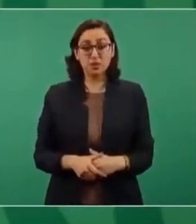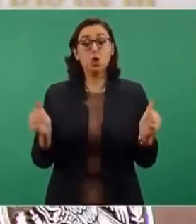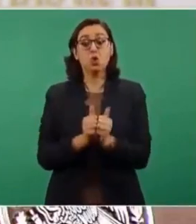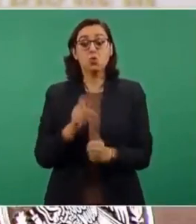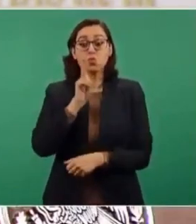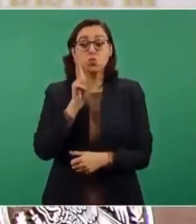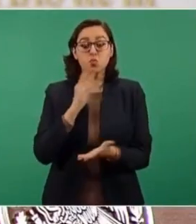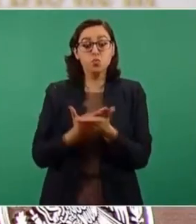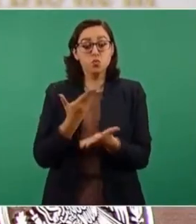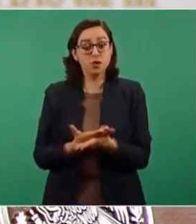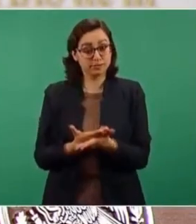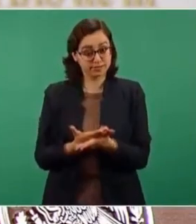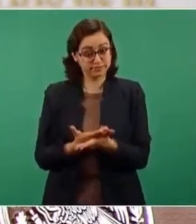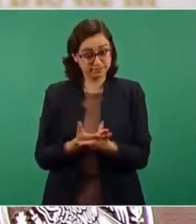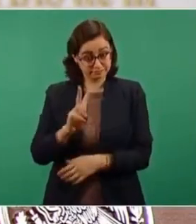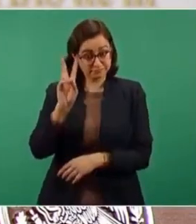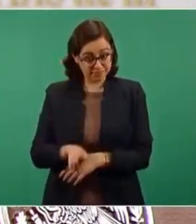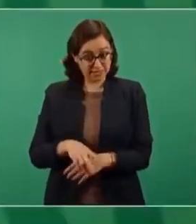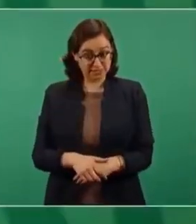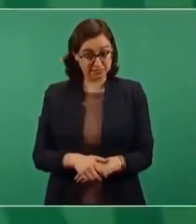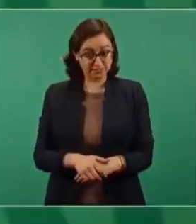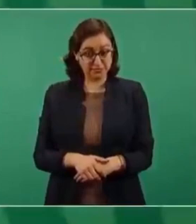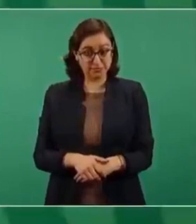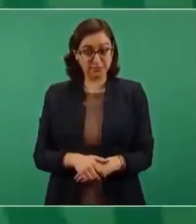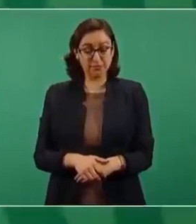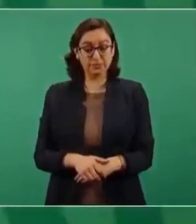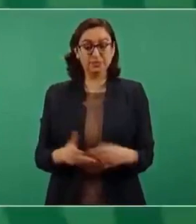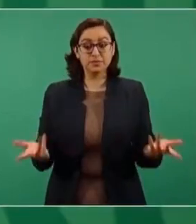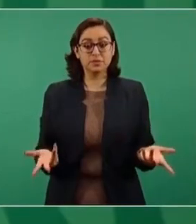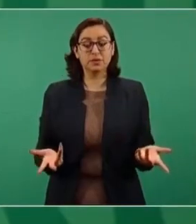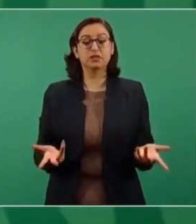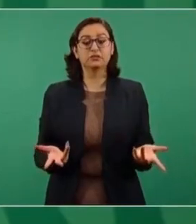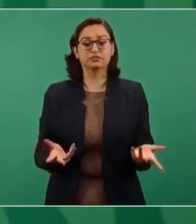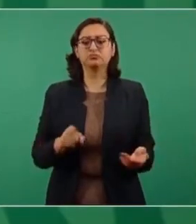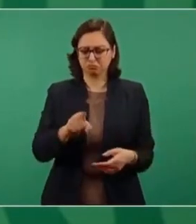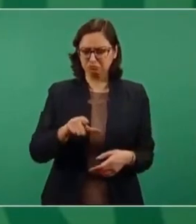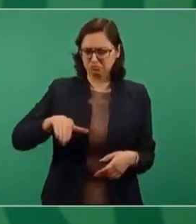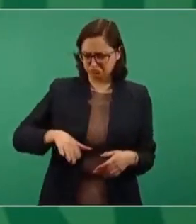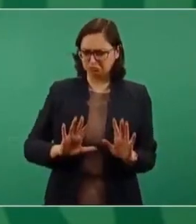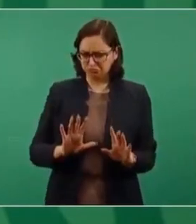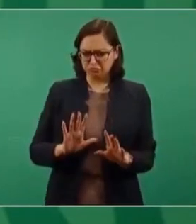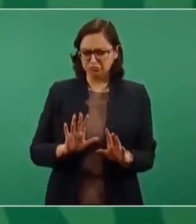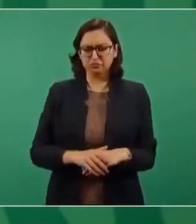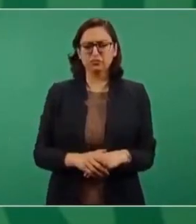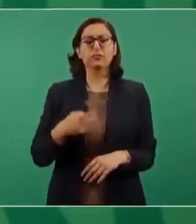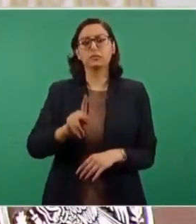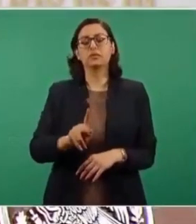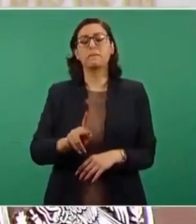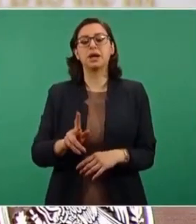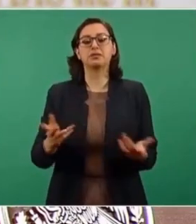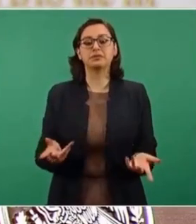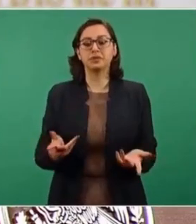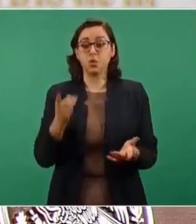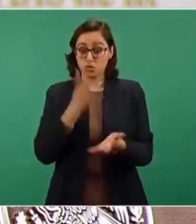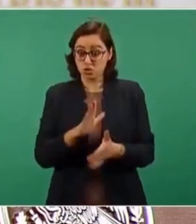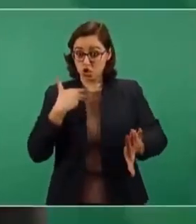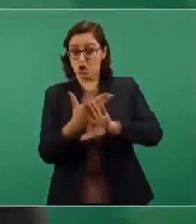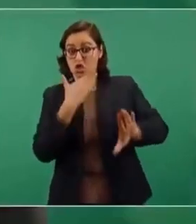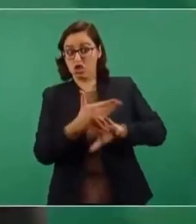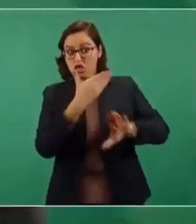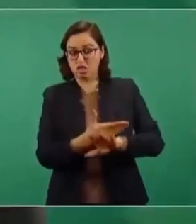sea cierto, que no sea como se dice coloquialmente, que no sea guerrilla,